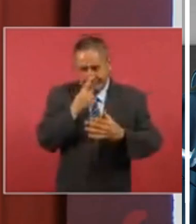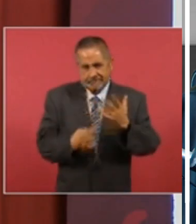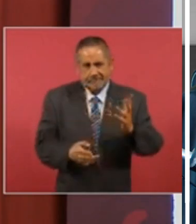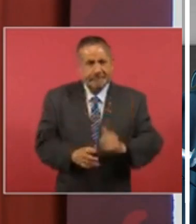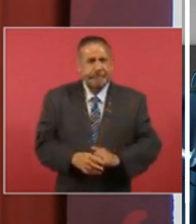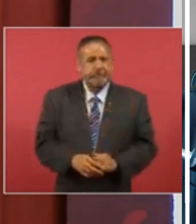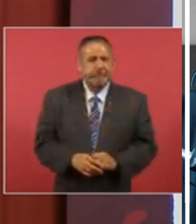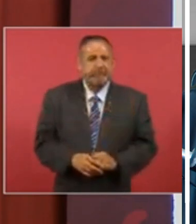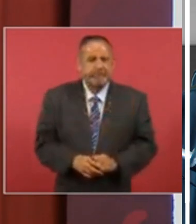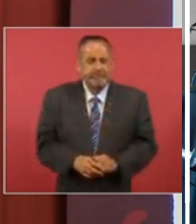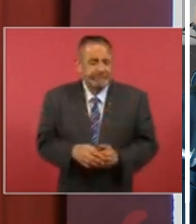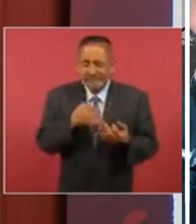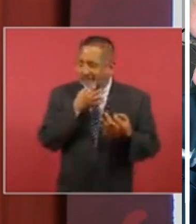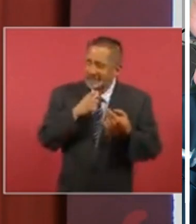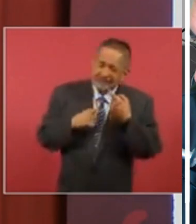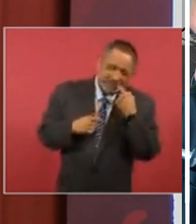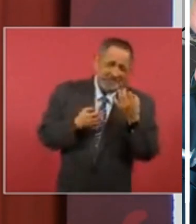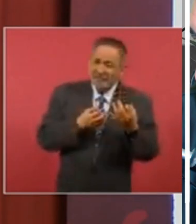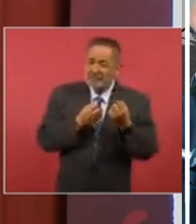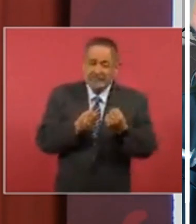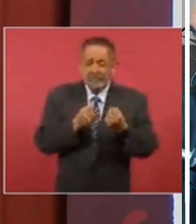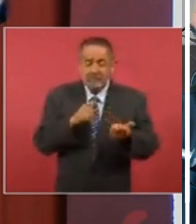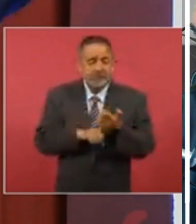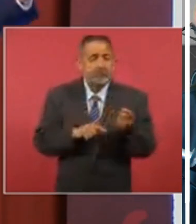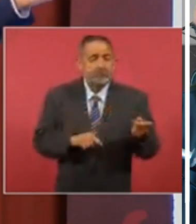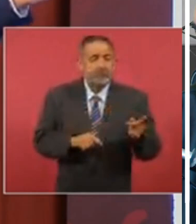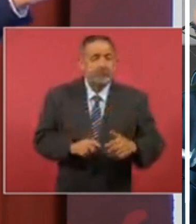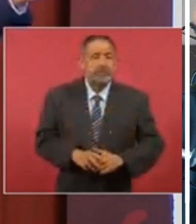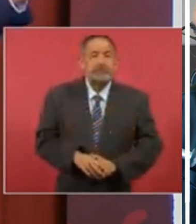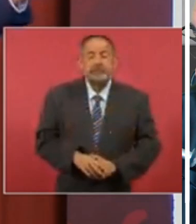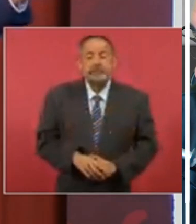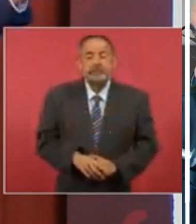adicción que produce